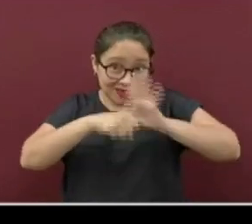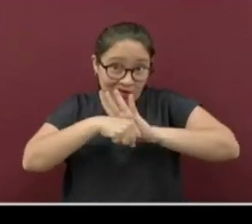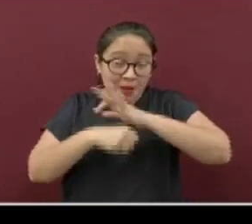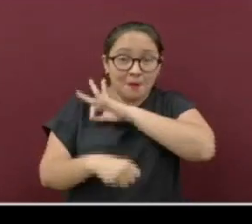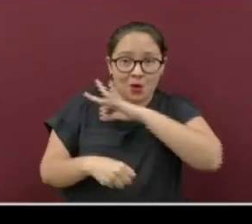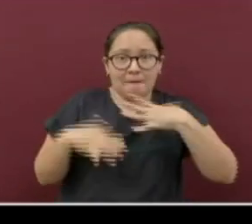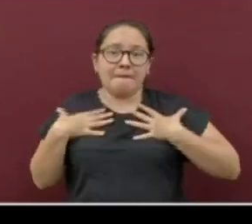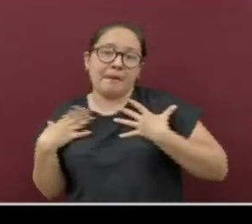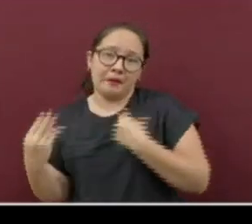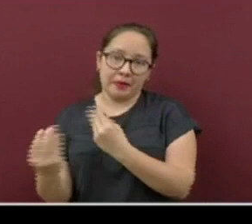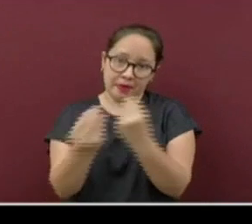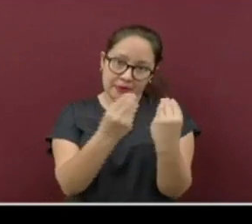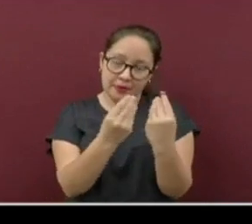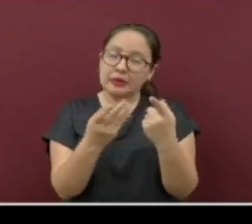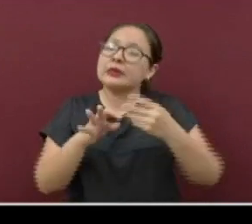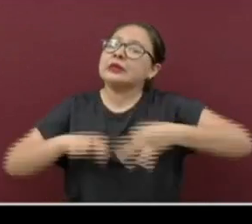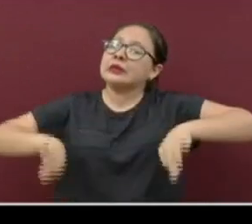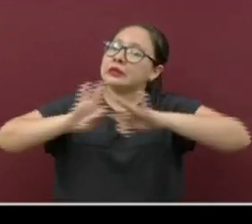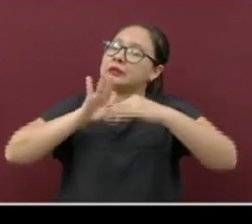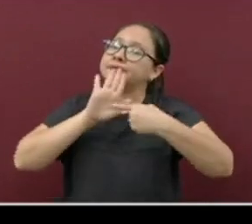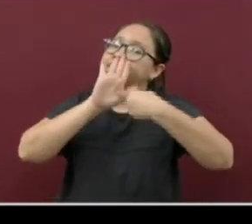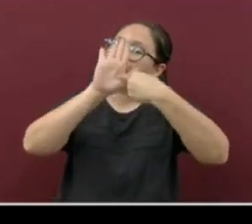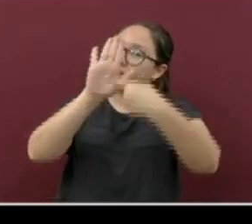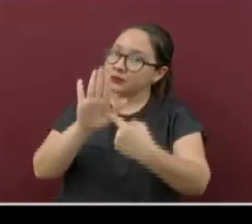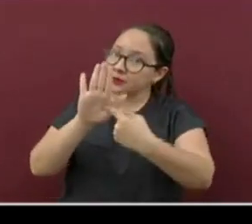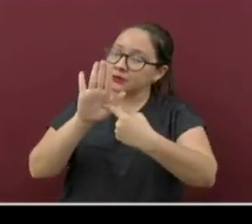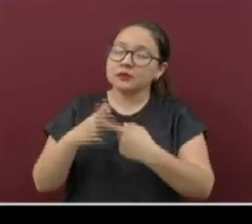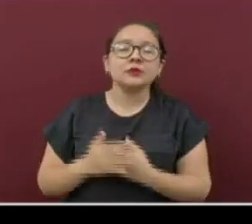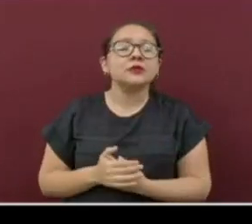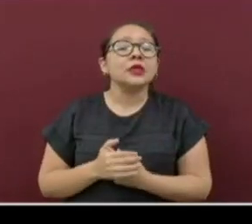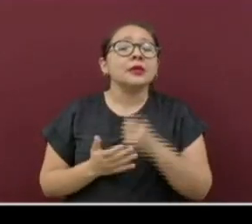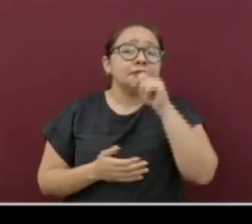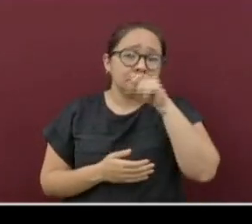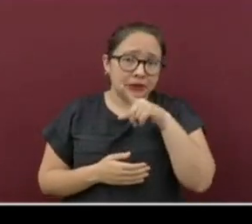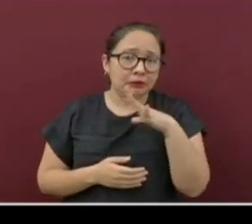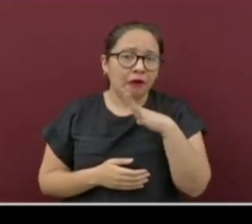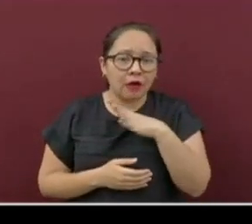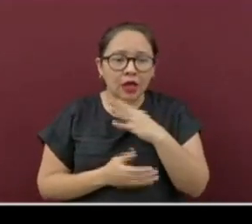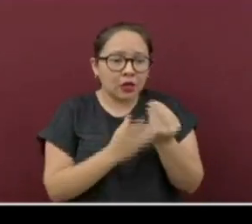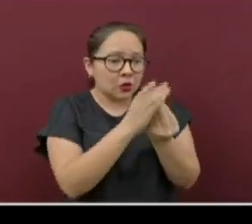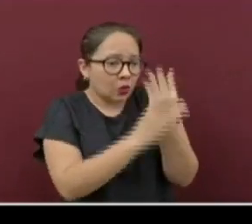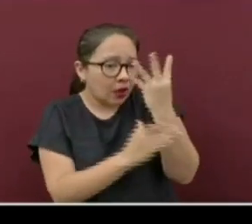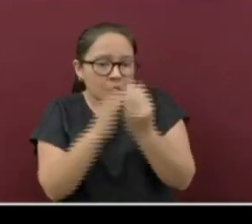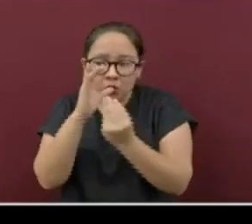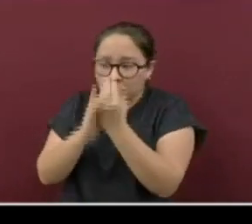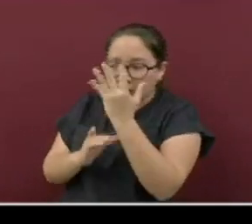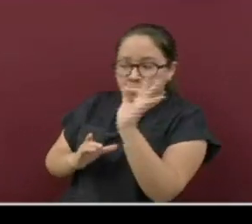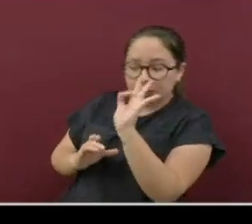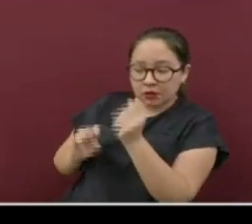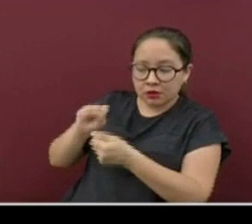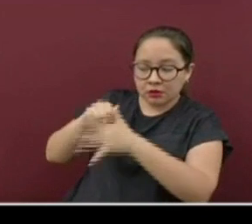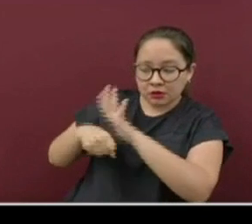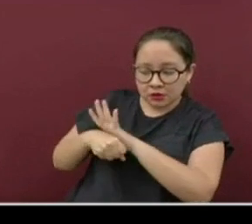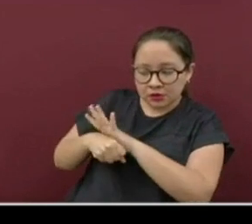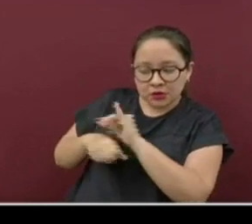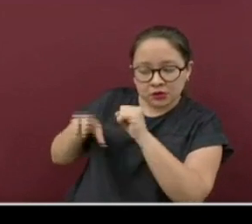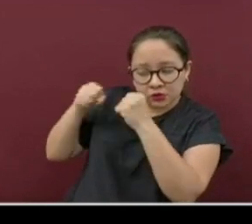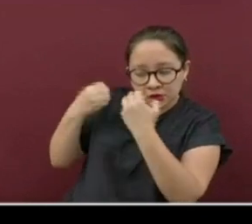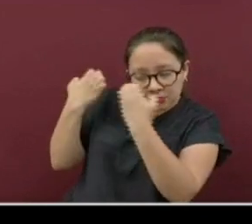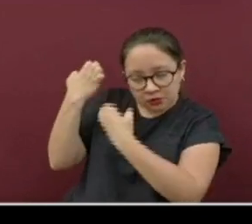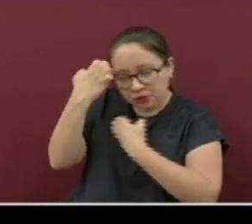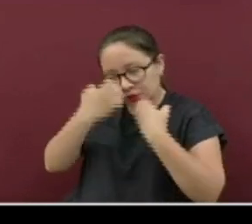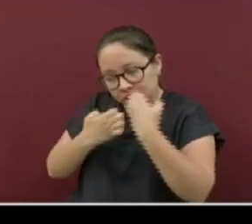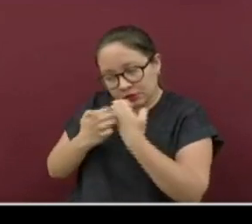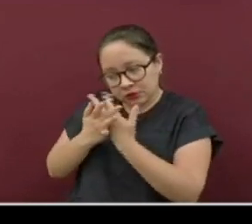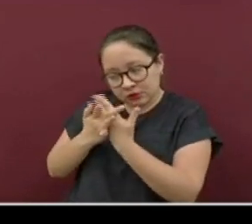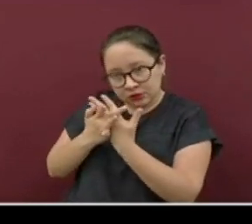Y observen, un dato importante en esta gráfica, es que también se continúan identificando pacientes sospechosos actuales en